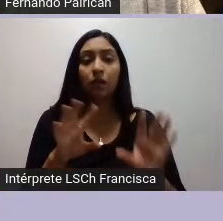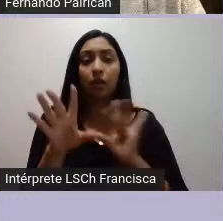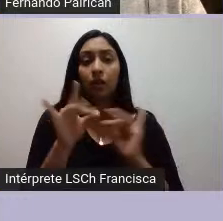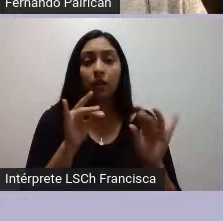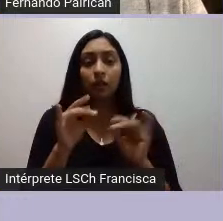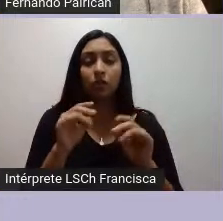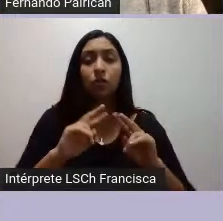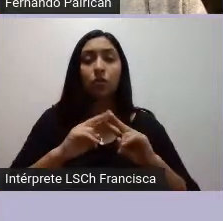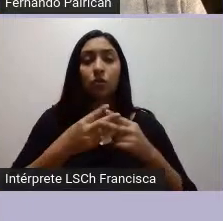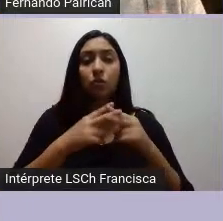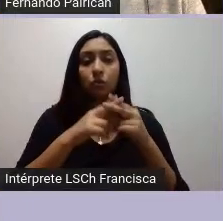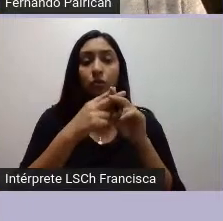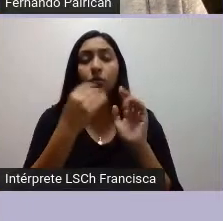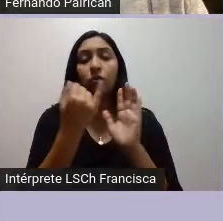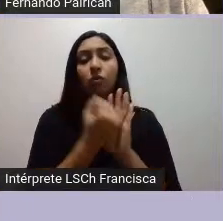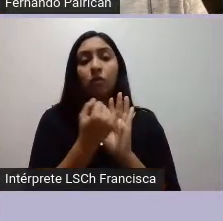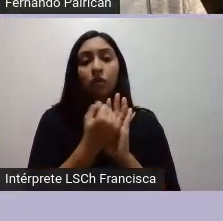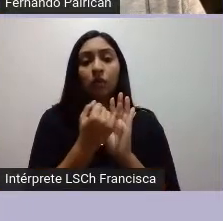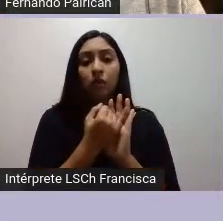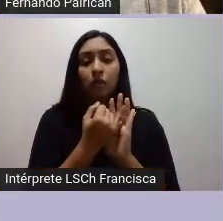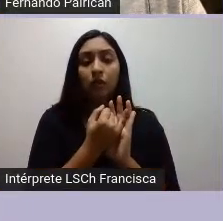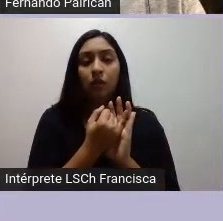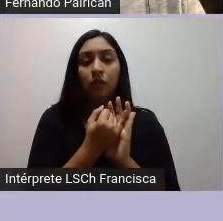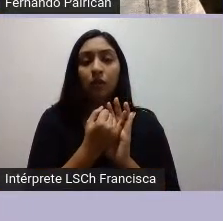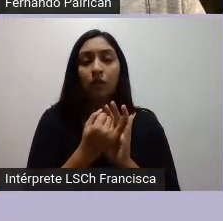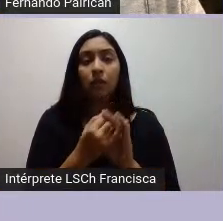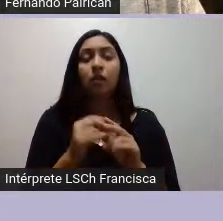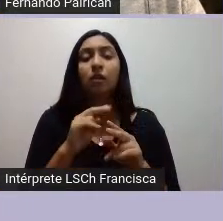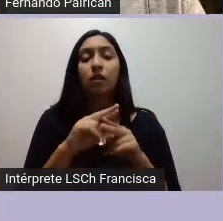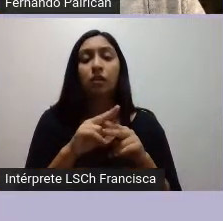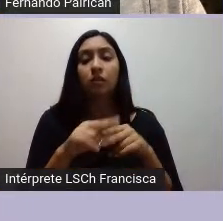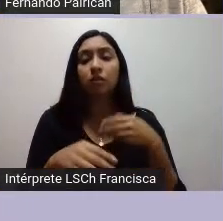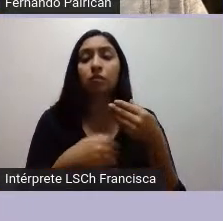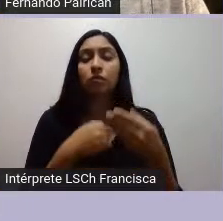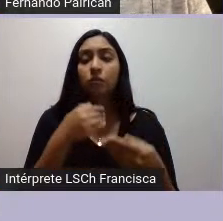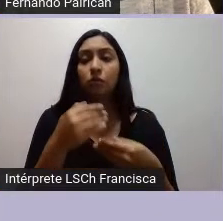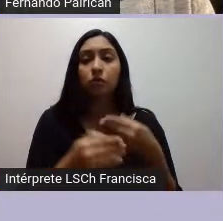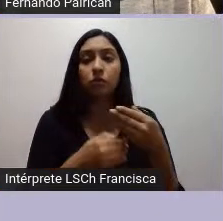de identidades que se ha ido generando con el proceso de globalización